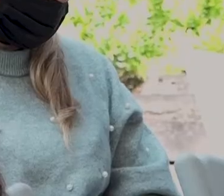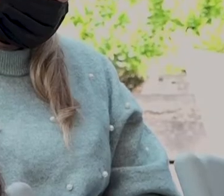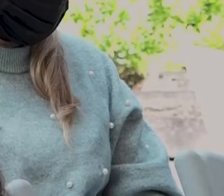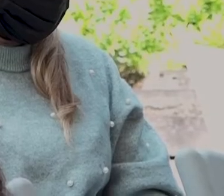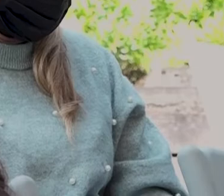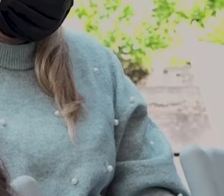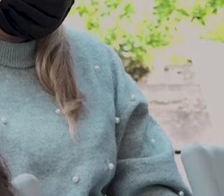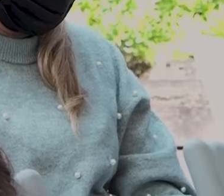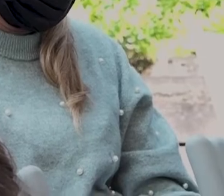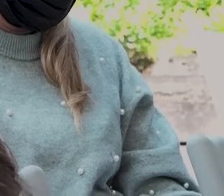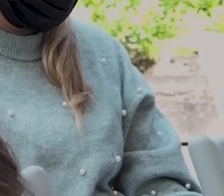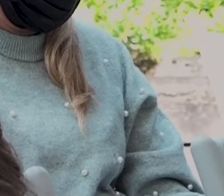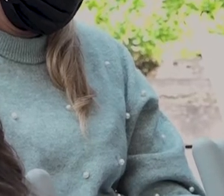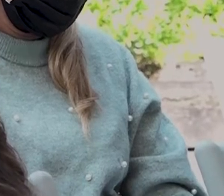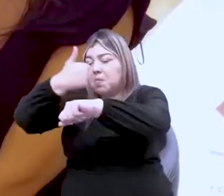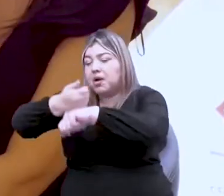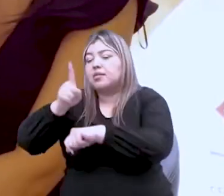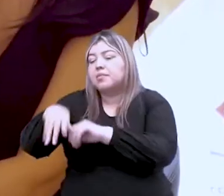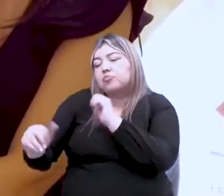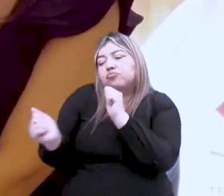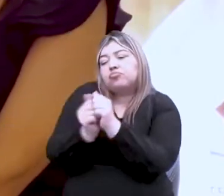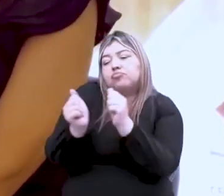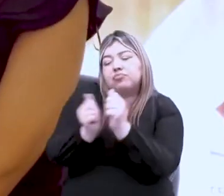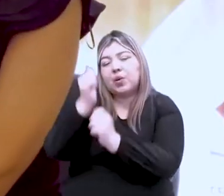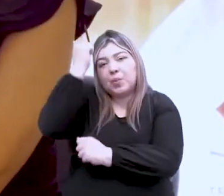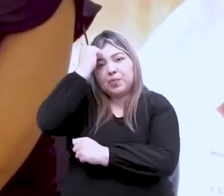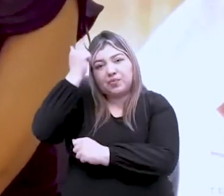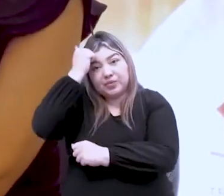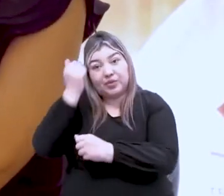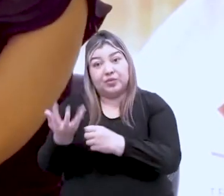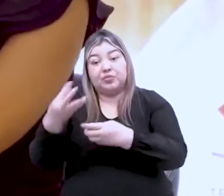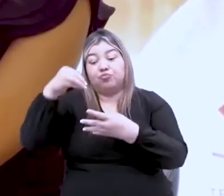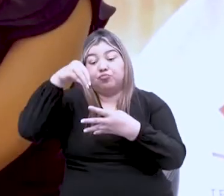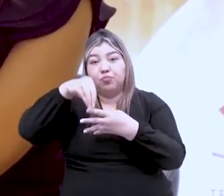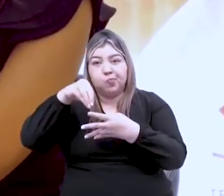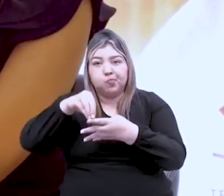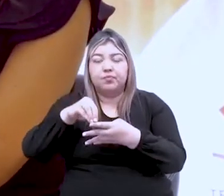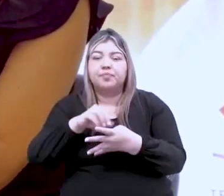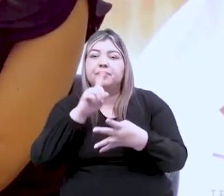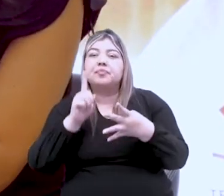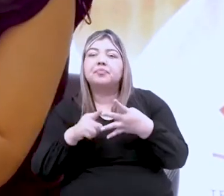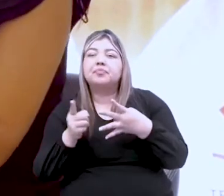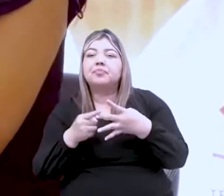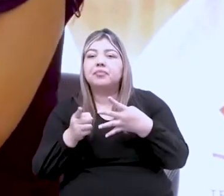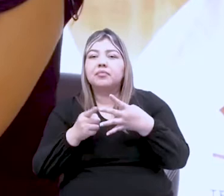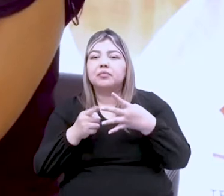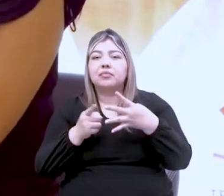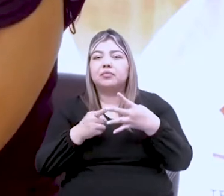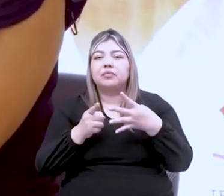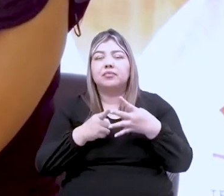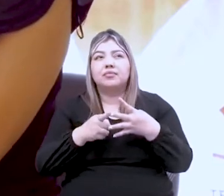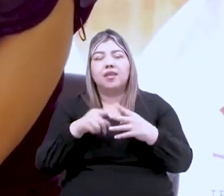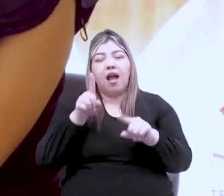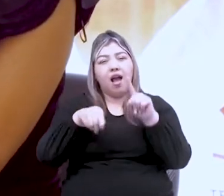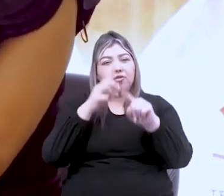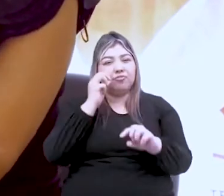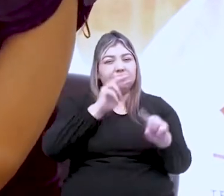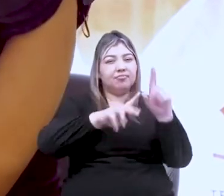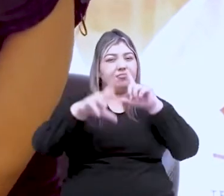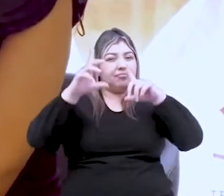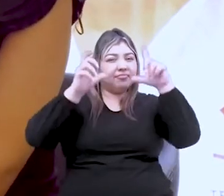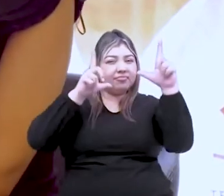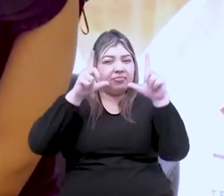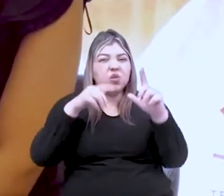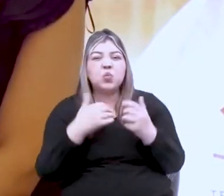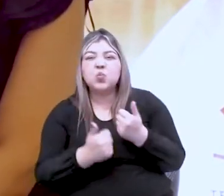líderes transformadores y los maestros. Segundo elemento, y veo caras así alertas de entender cuál es